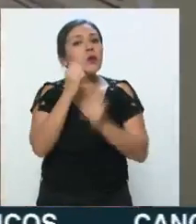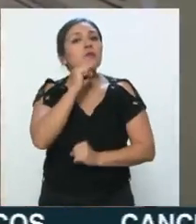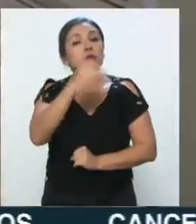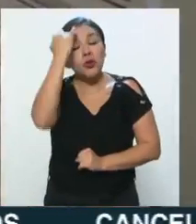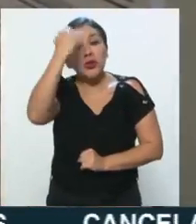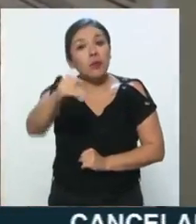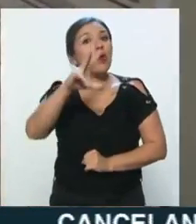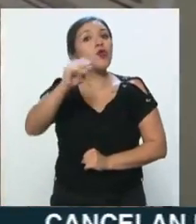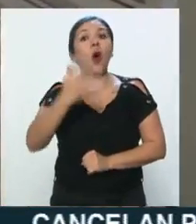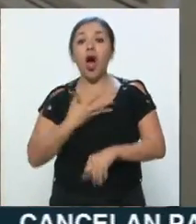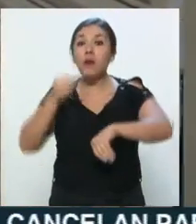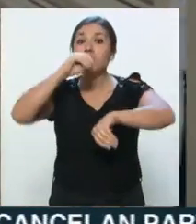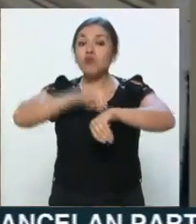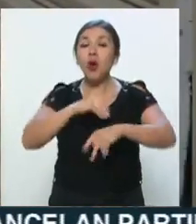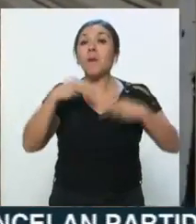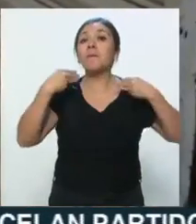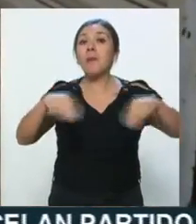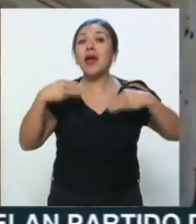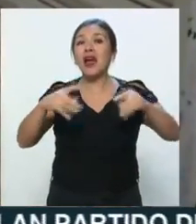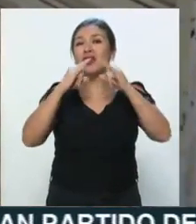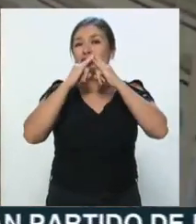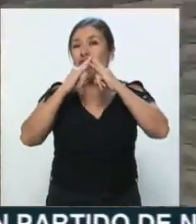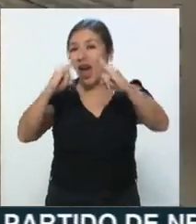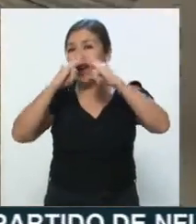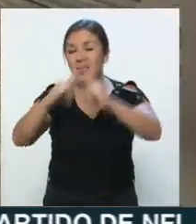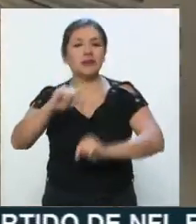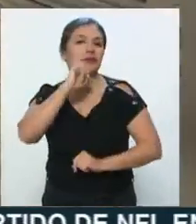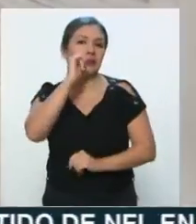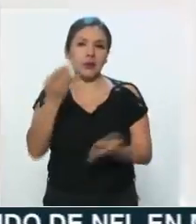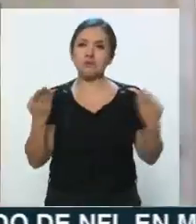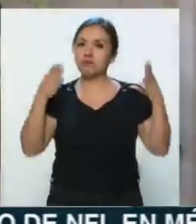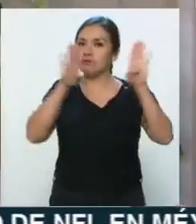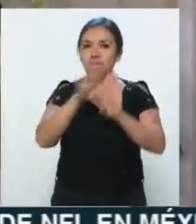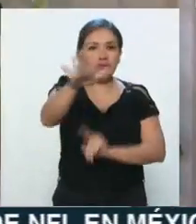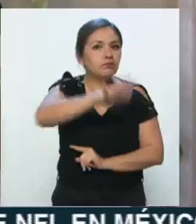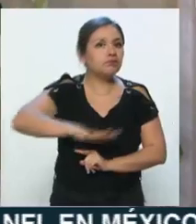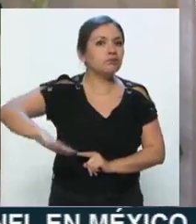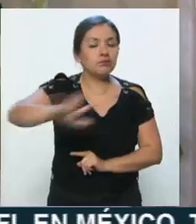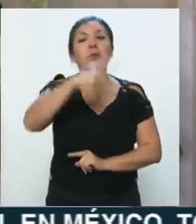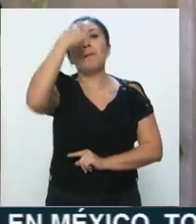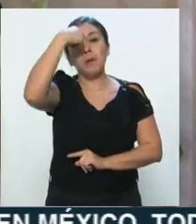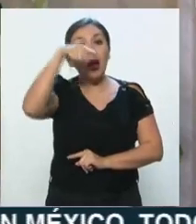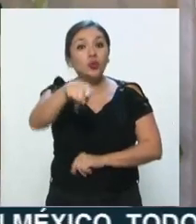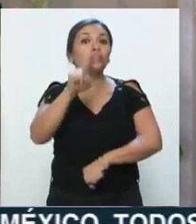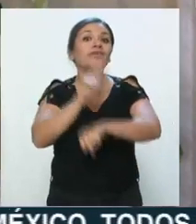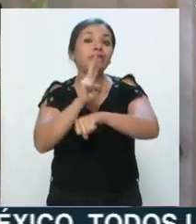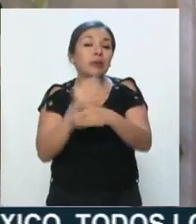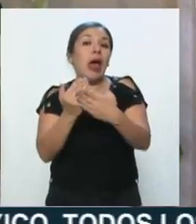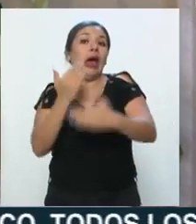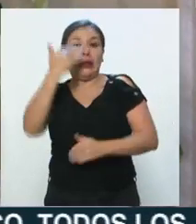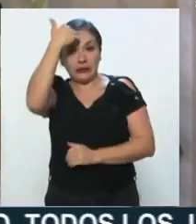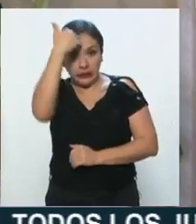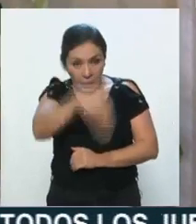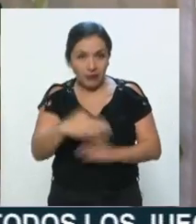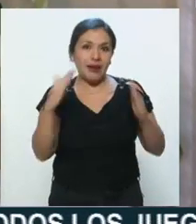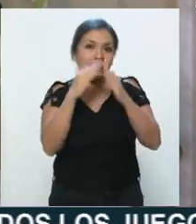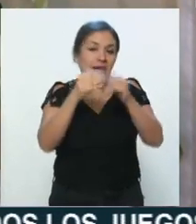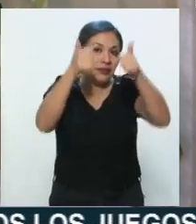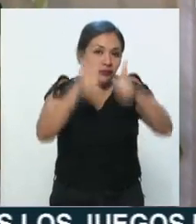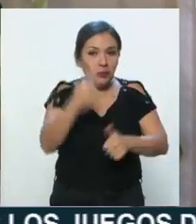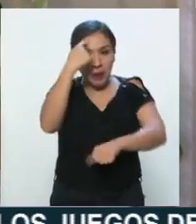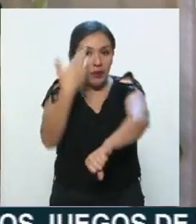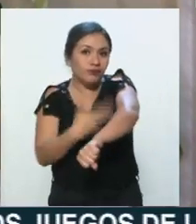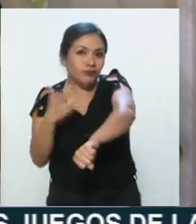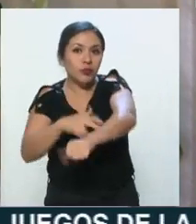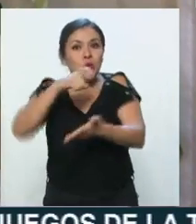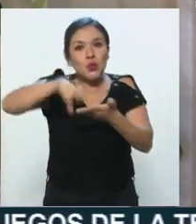tampoco se instalarán los mercados sobre ruedas en toda la demarcación para que tome en cuenta esta información en casa y organice mucho